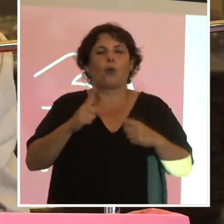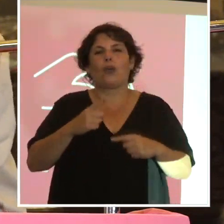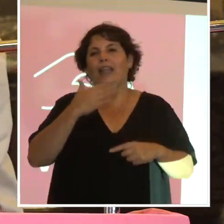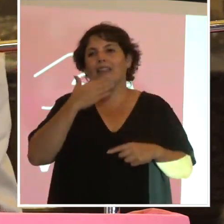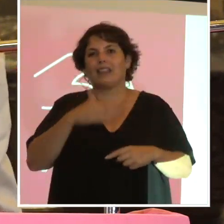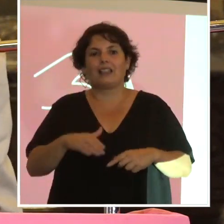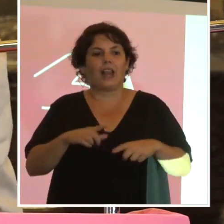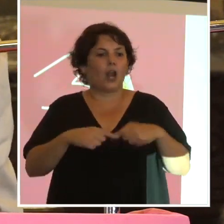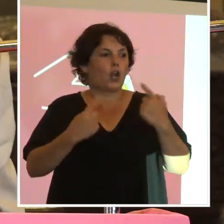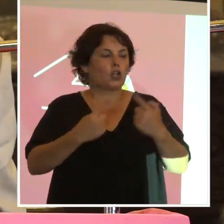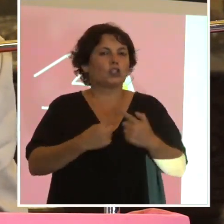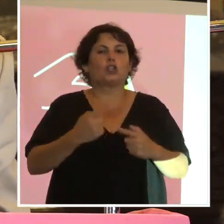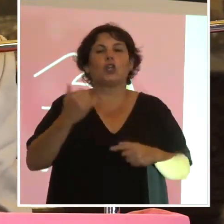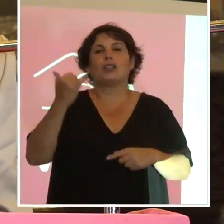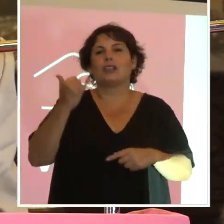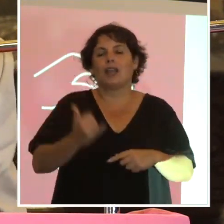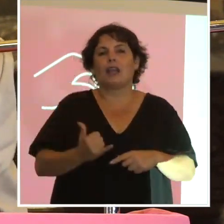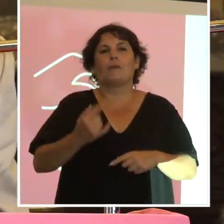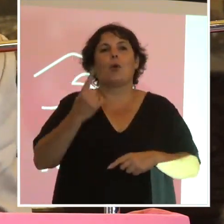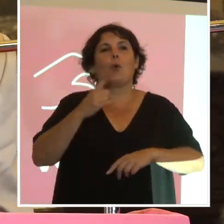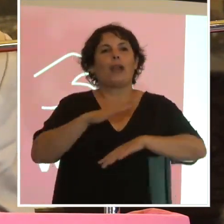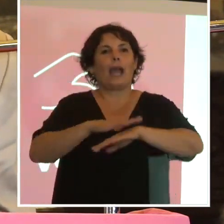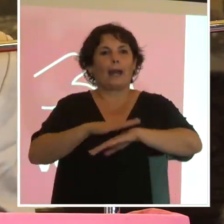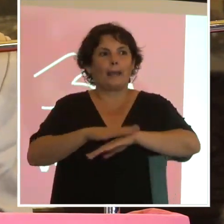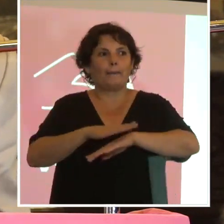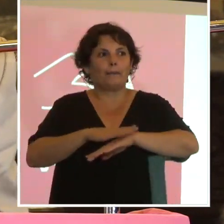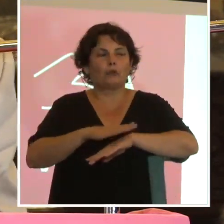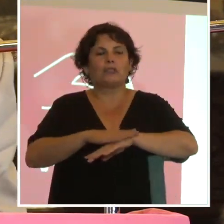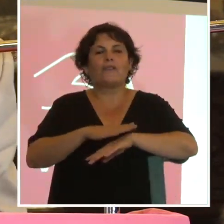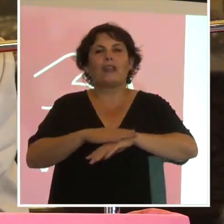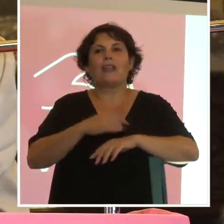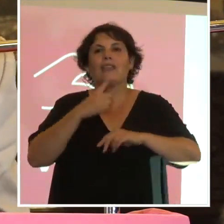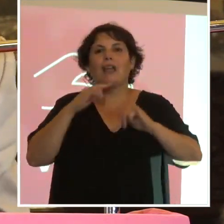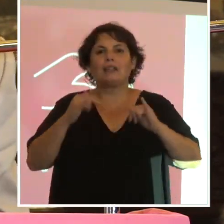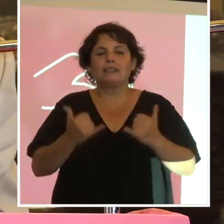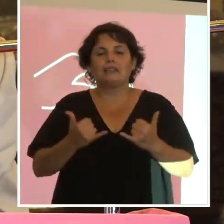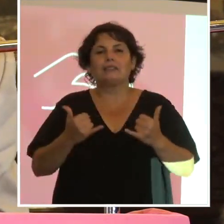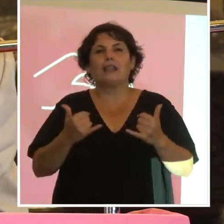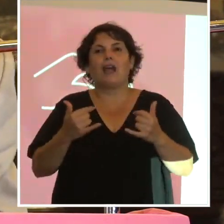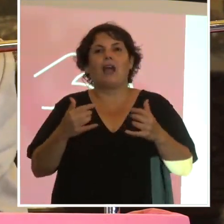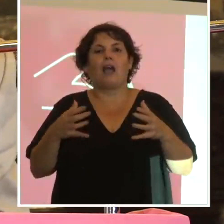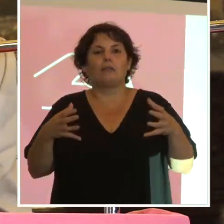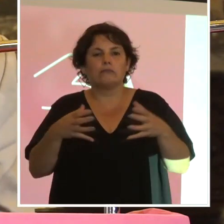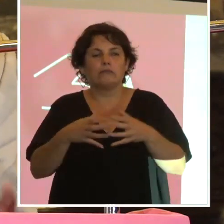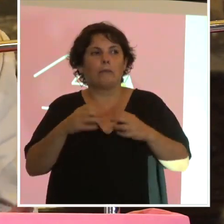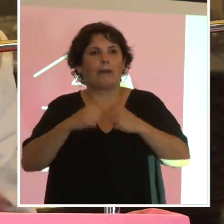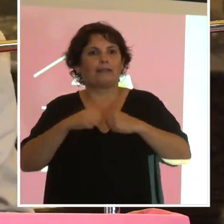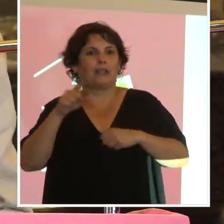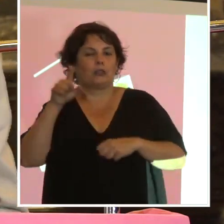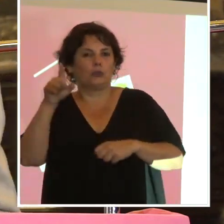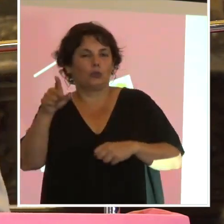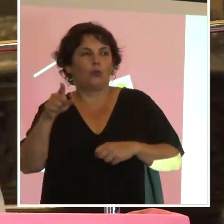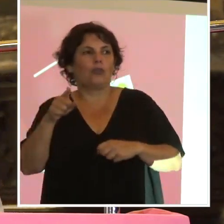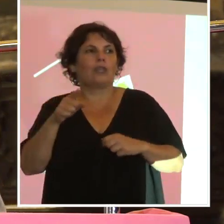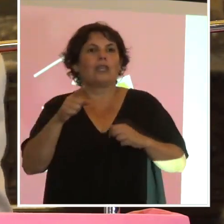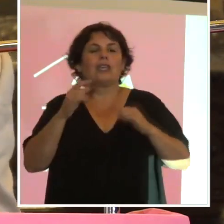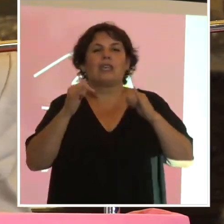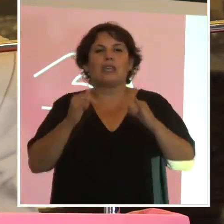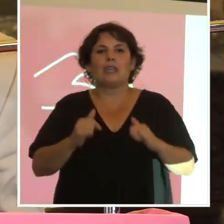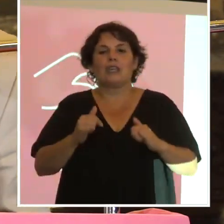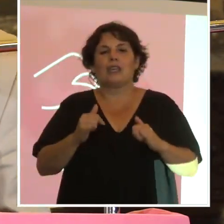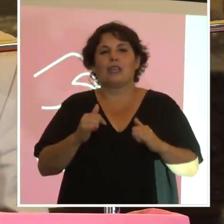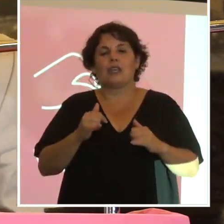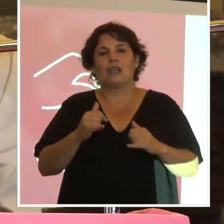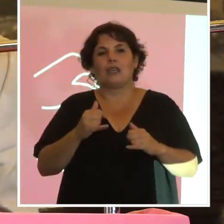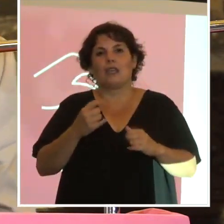Nosotros tenemos la responsabilidad de dirigir la bancada del Partido Colorado en la Junta Departamental de Paysandú, y claro que es una rareza,